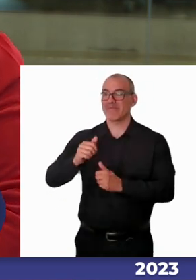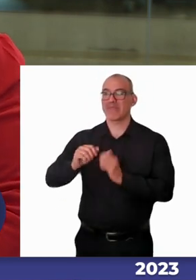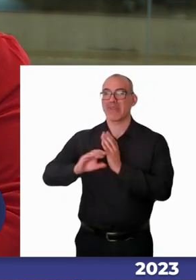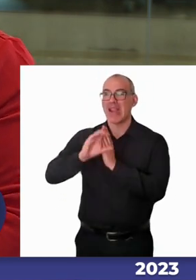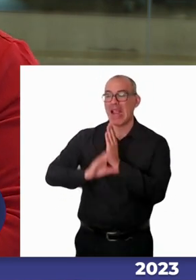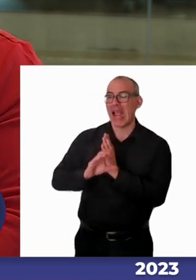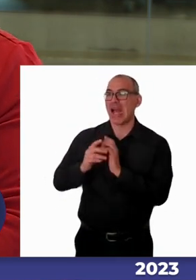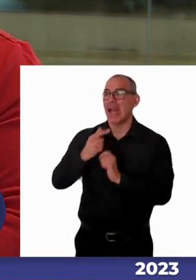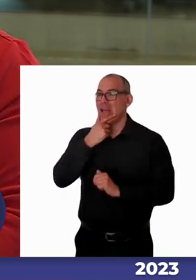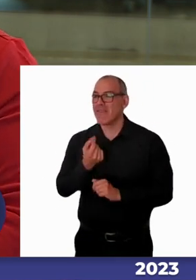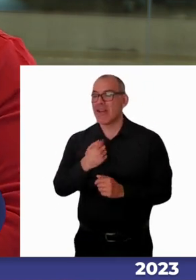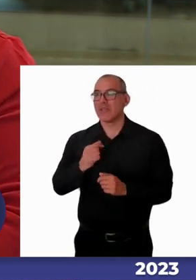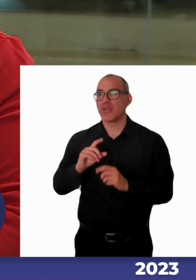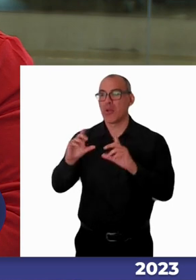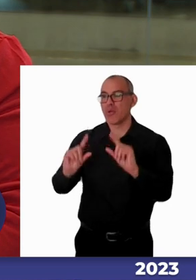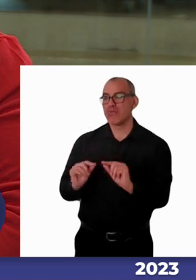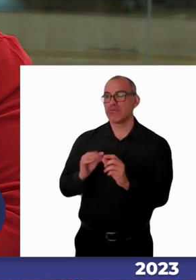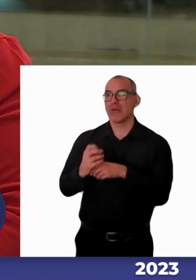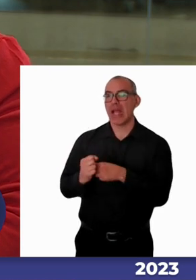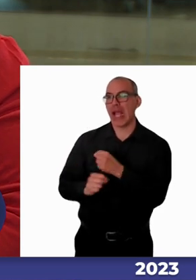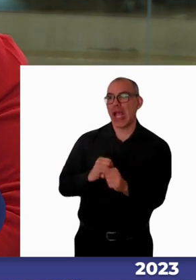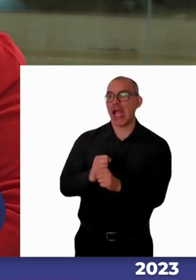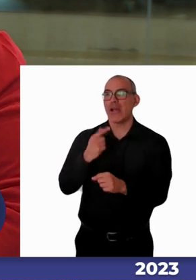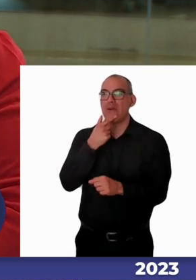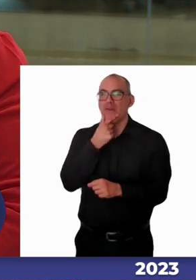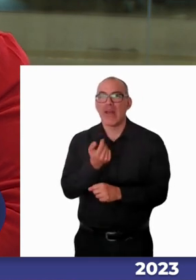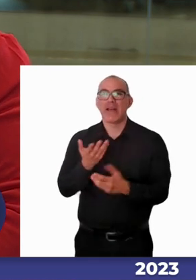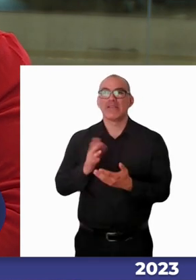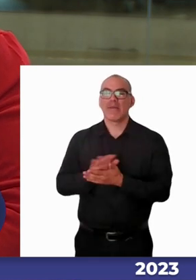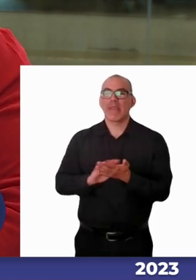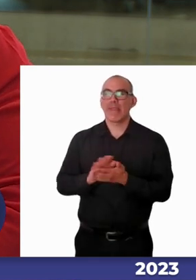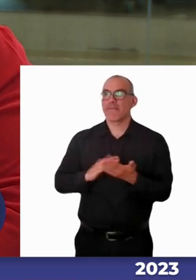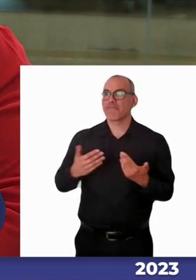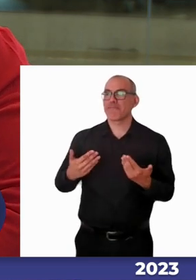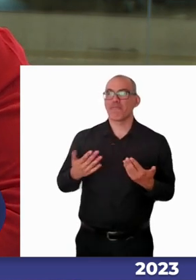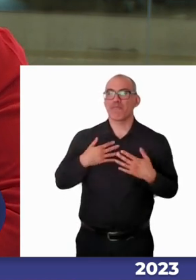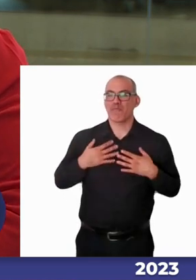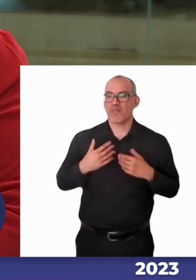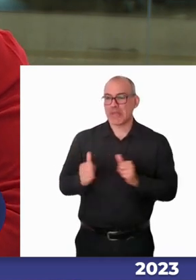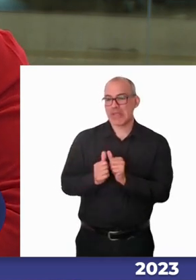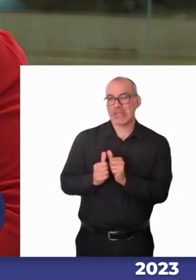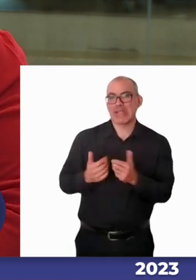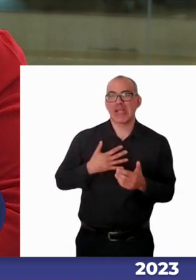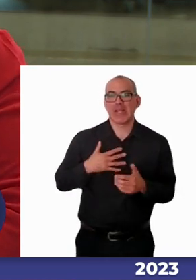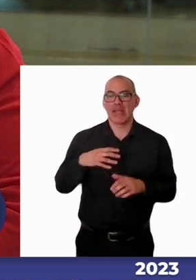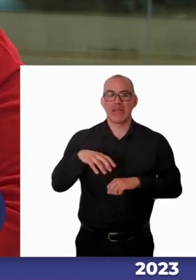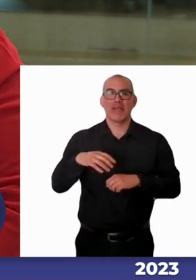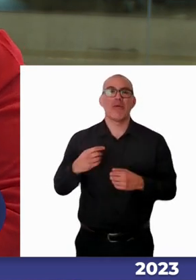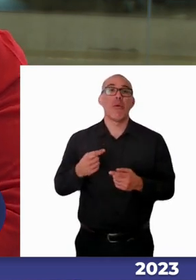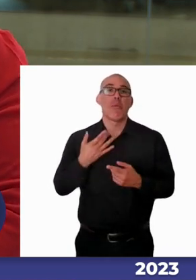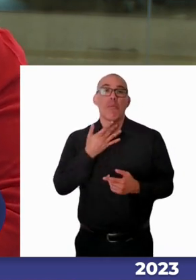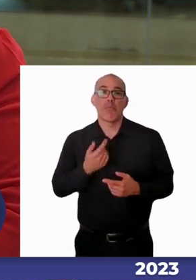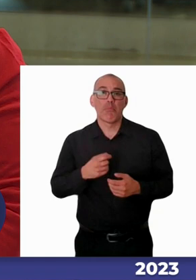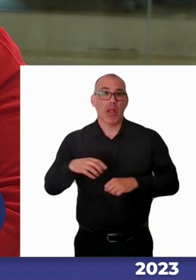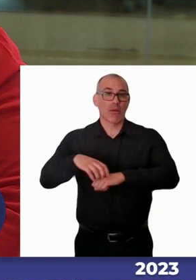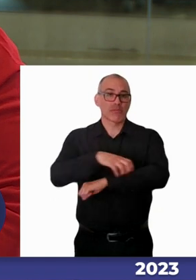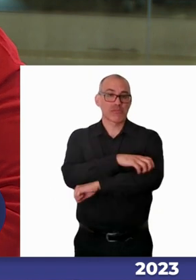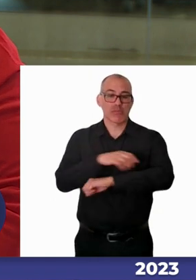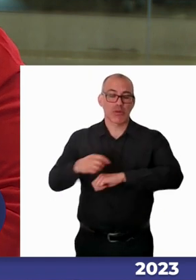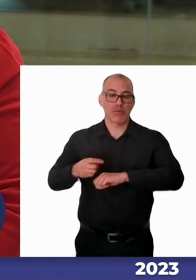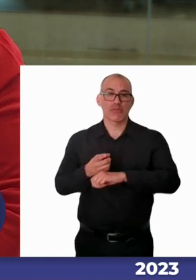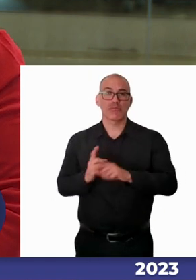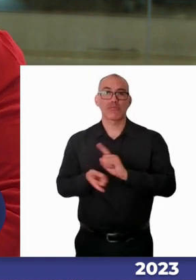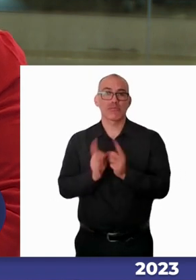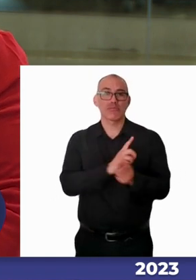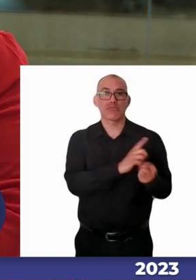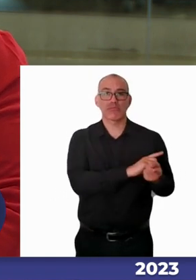menos años, sea más cerca de mi territorio? Porque muchos también vienen de región y vienen de otras partes, por ejemplo, yo vengo de San